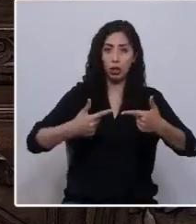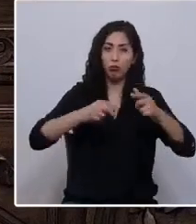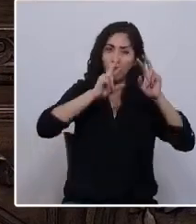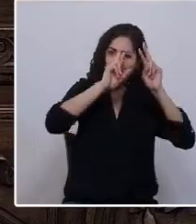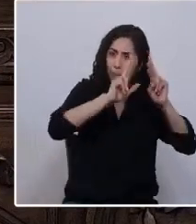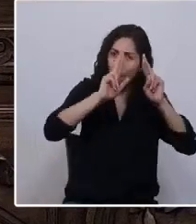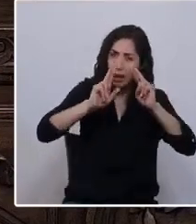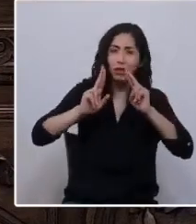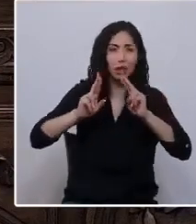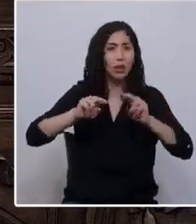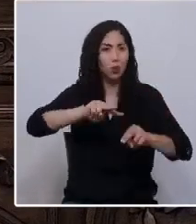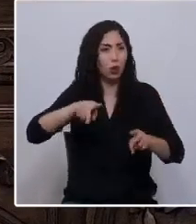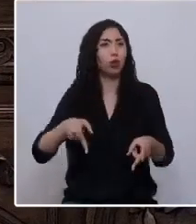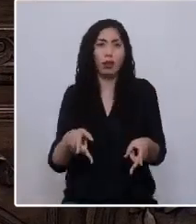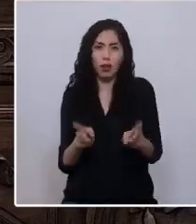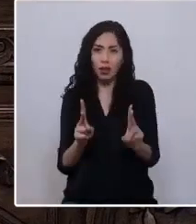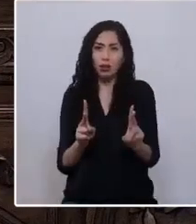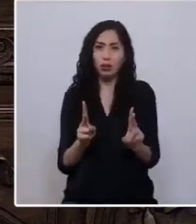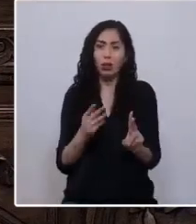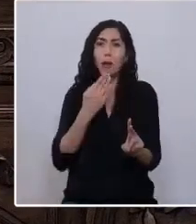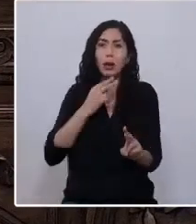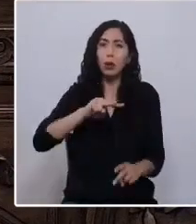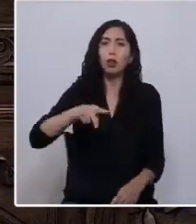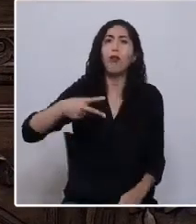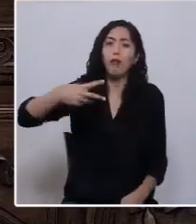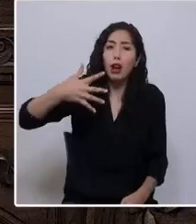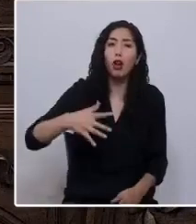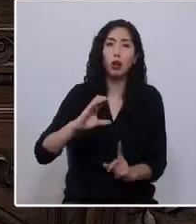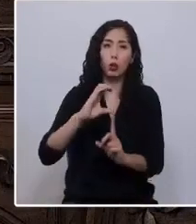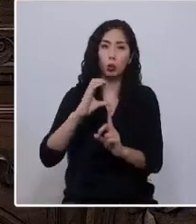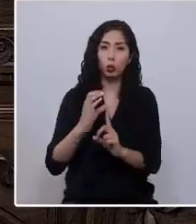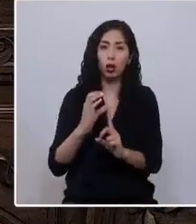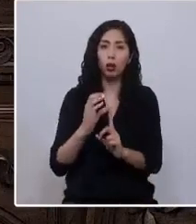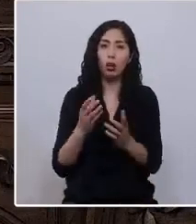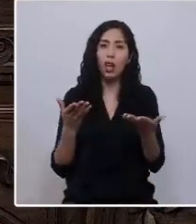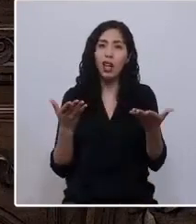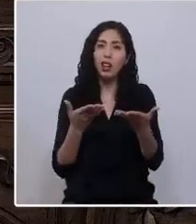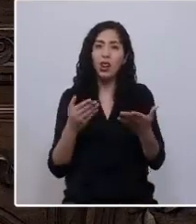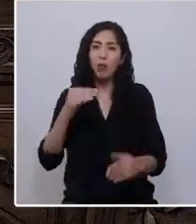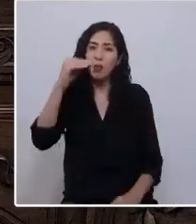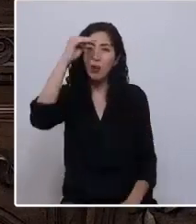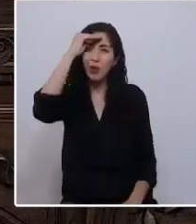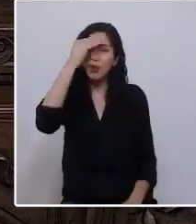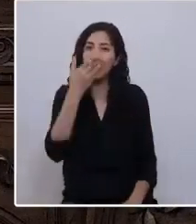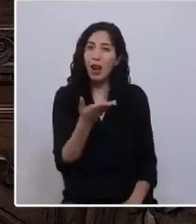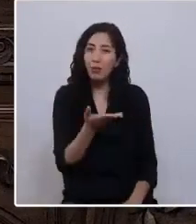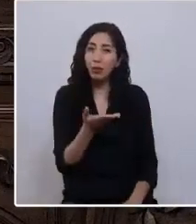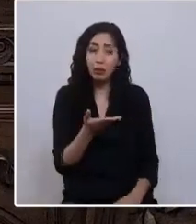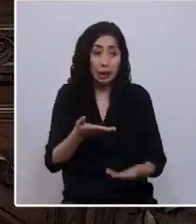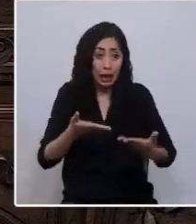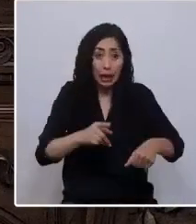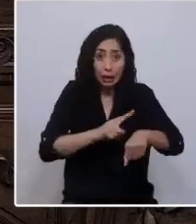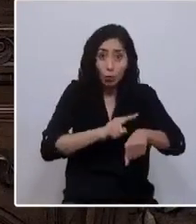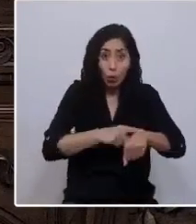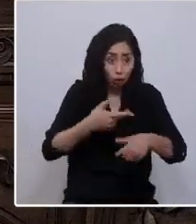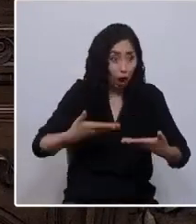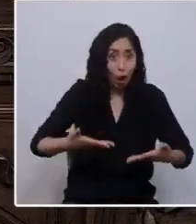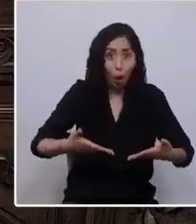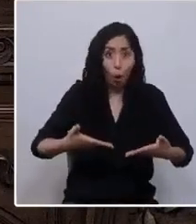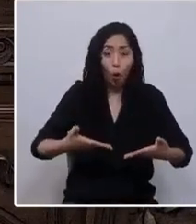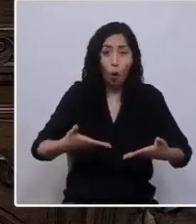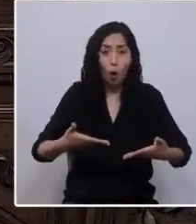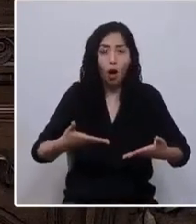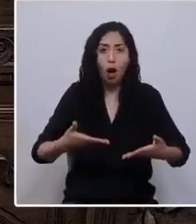derecho propio, nuestros valores y cultura. ¿Pero cómo confiar? Si existe en este momento militarizado, está